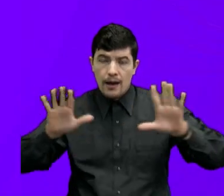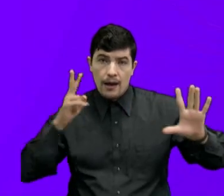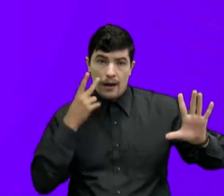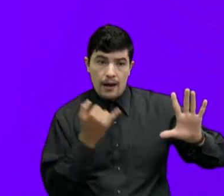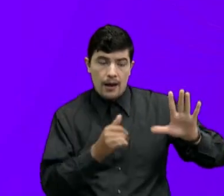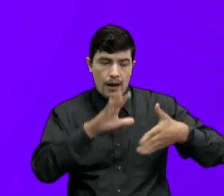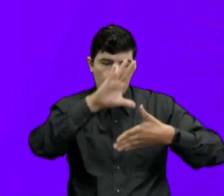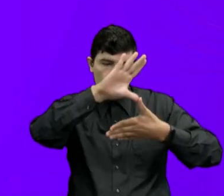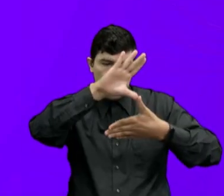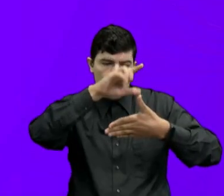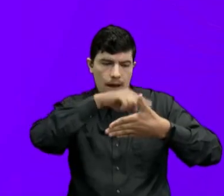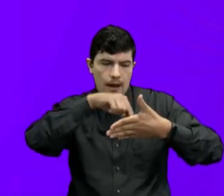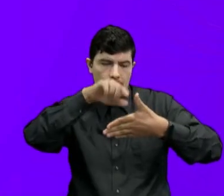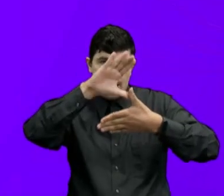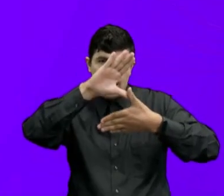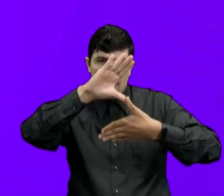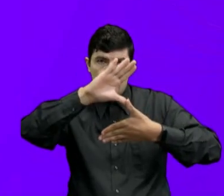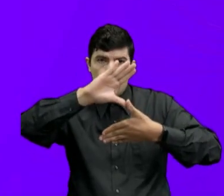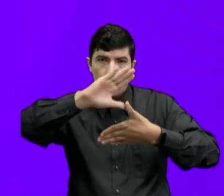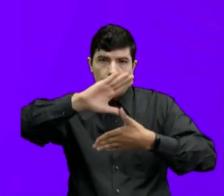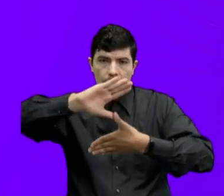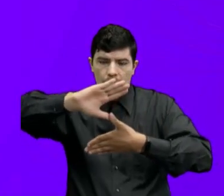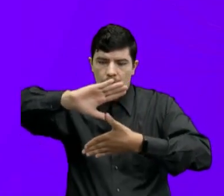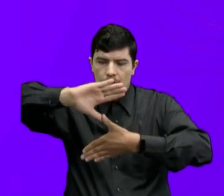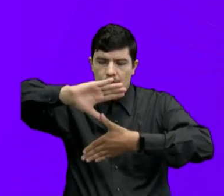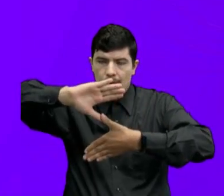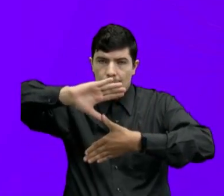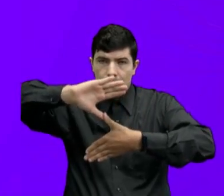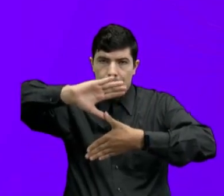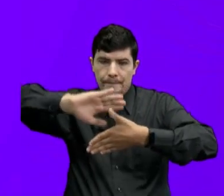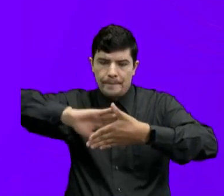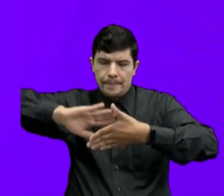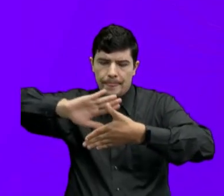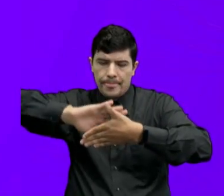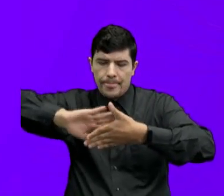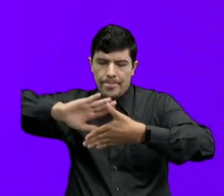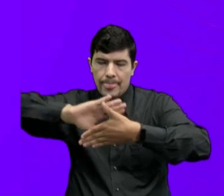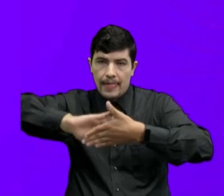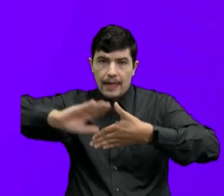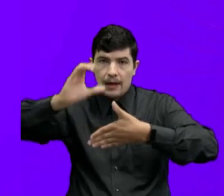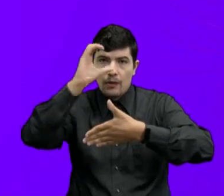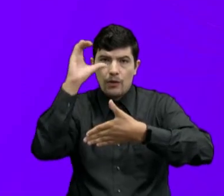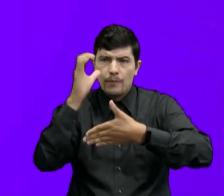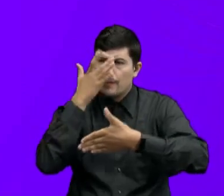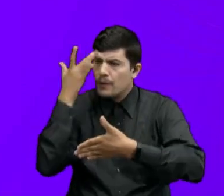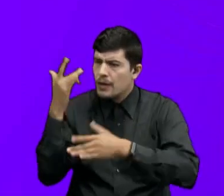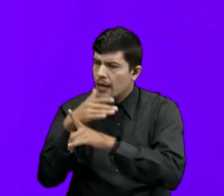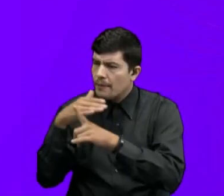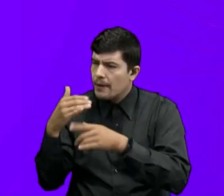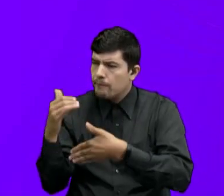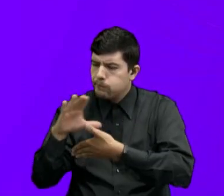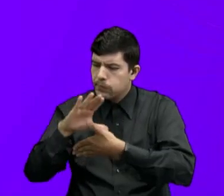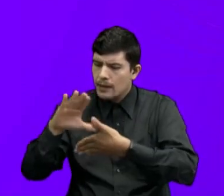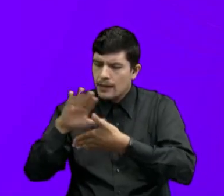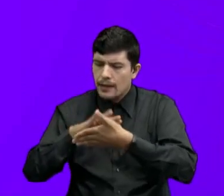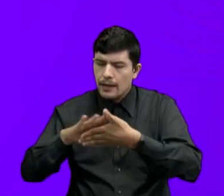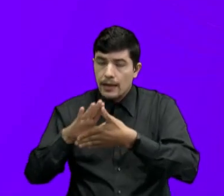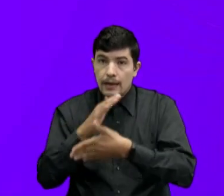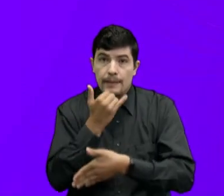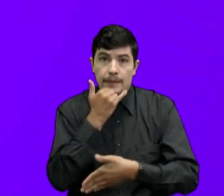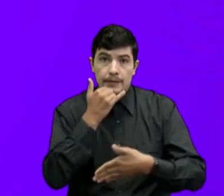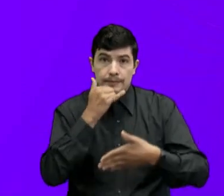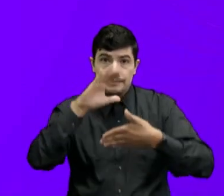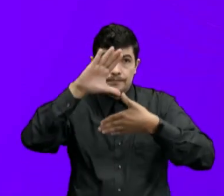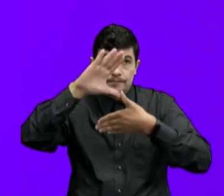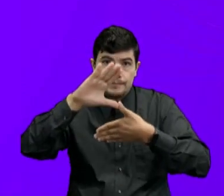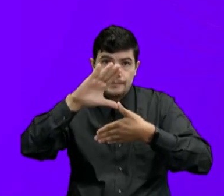cintura de América Como dijo Pablo Neruda A ver ¿Y por qué es que queda En la cintura de América? Porque resulta que Nuestro continente americano